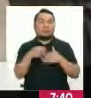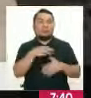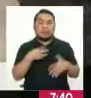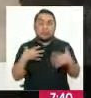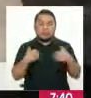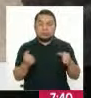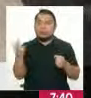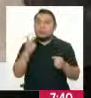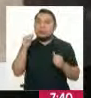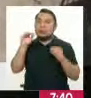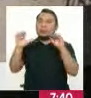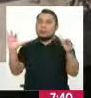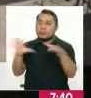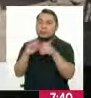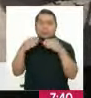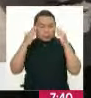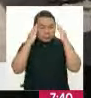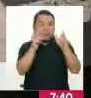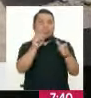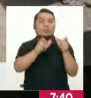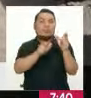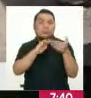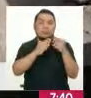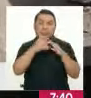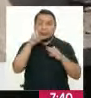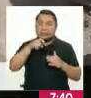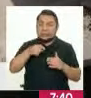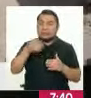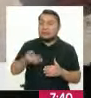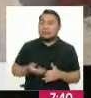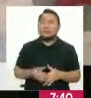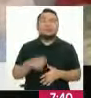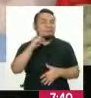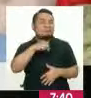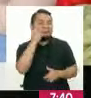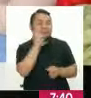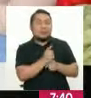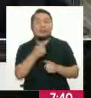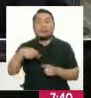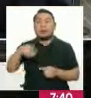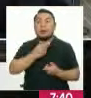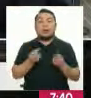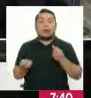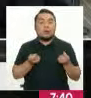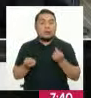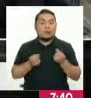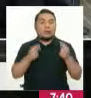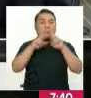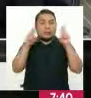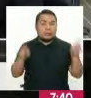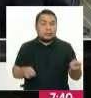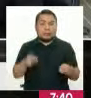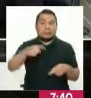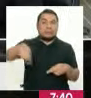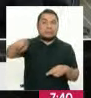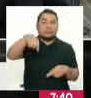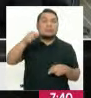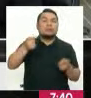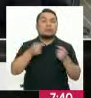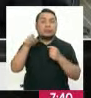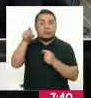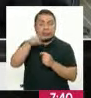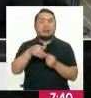para tratar de abarcar a esta población que nos necesita. Es correcto. Básicamente los gobiernos regionales son los disparadores de la